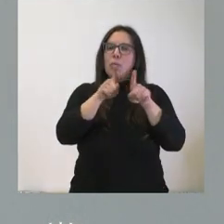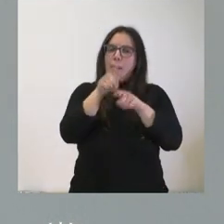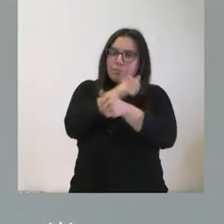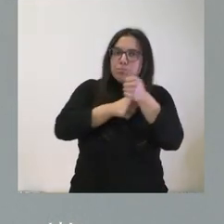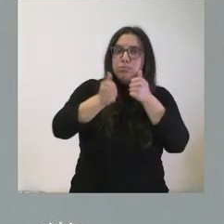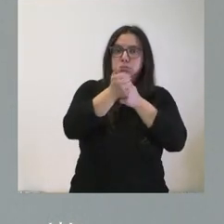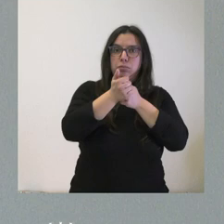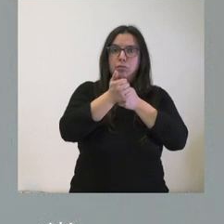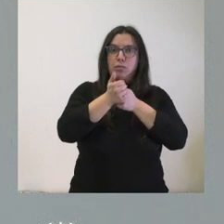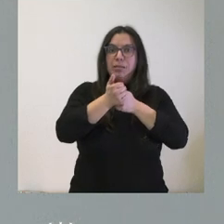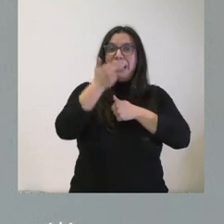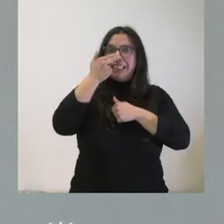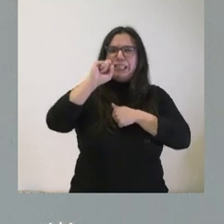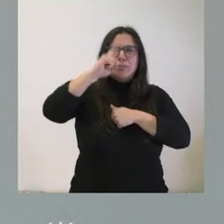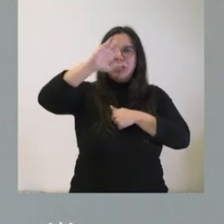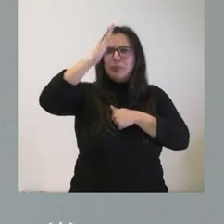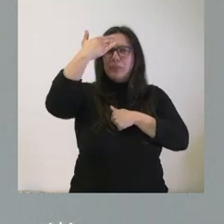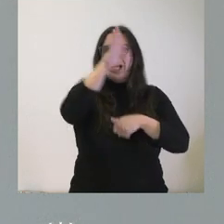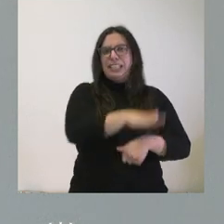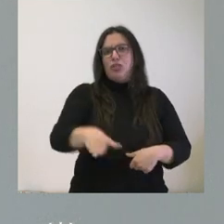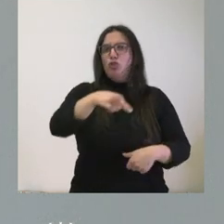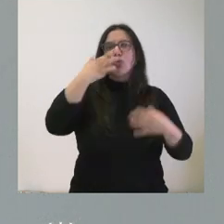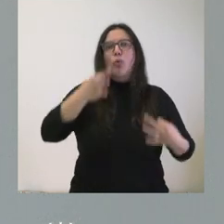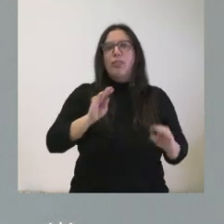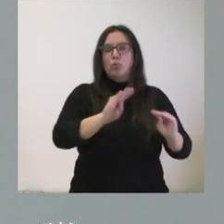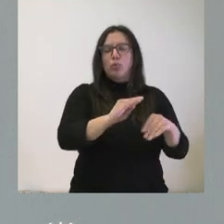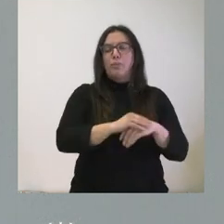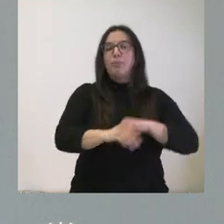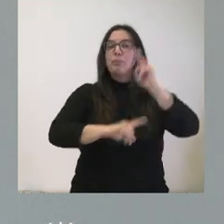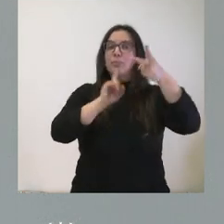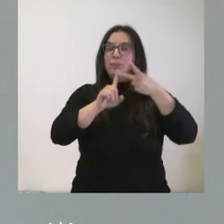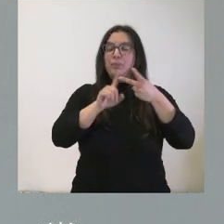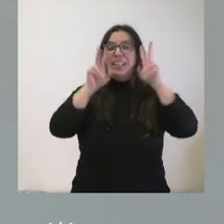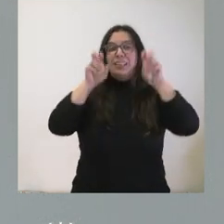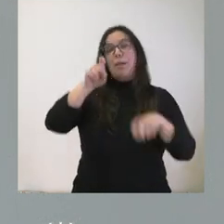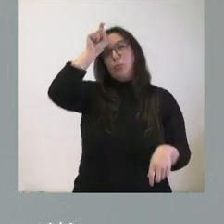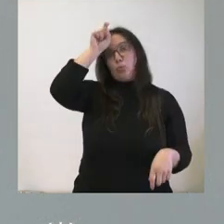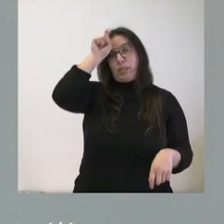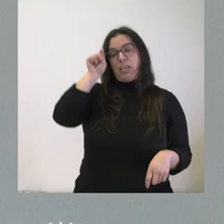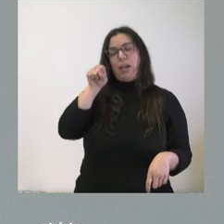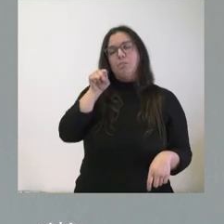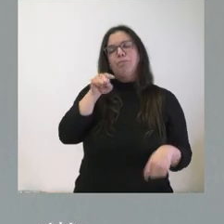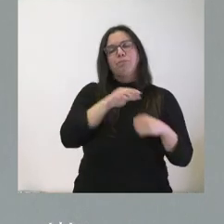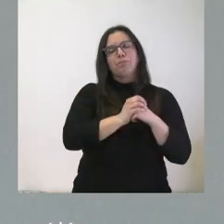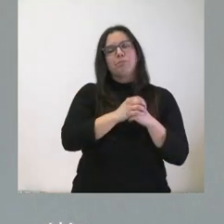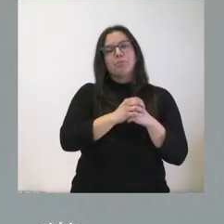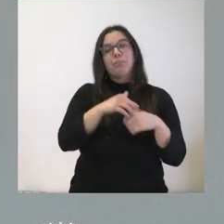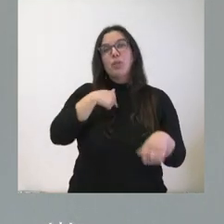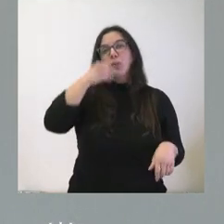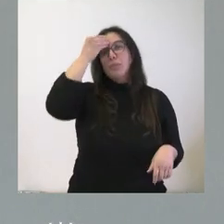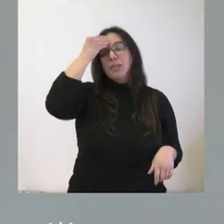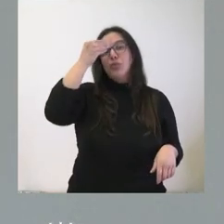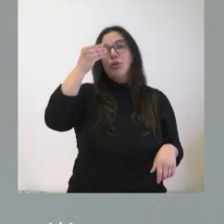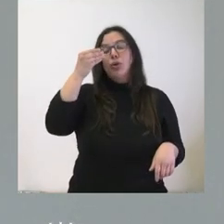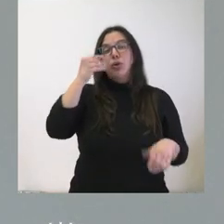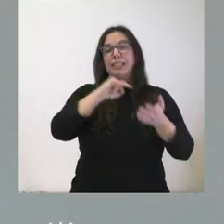esté en riesgo sea el del menor y la seguridad del menor. En el caso de Turquía, yo creo que el